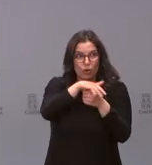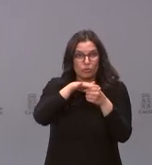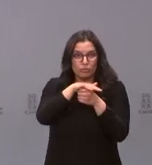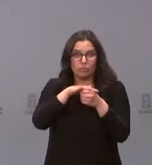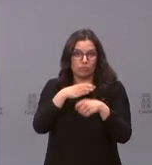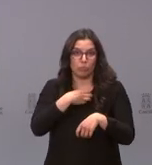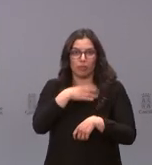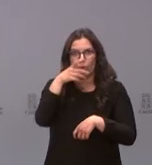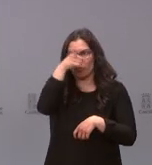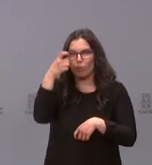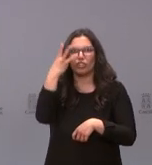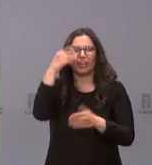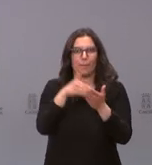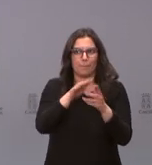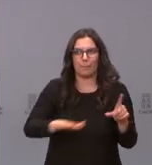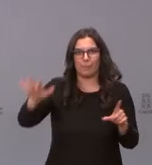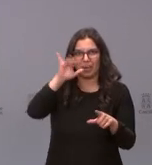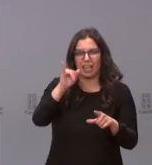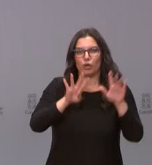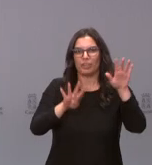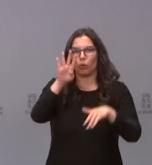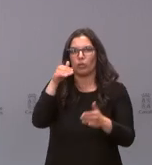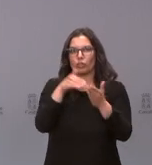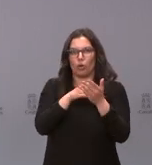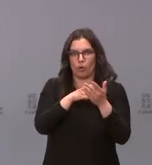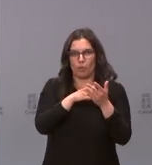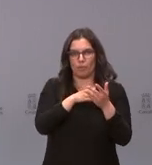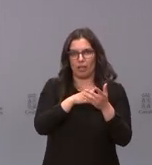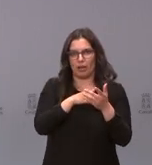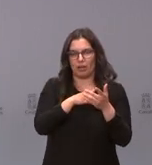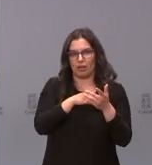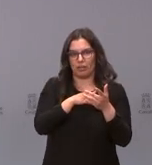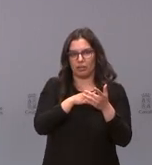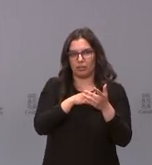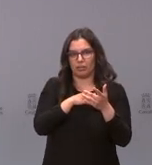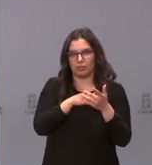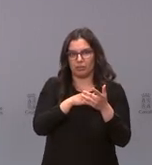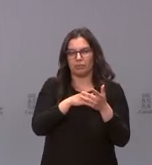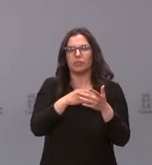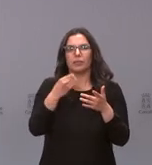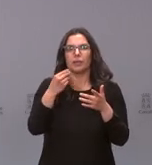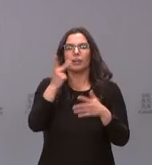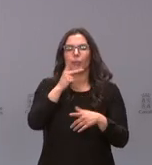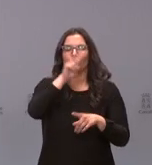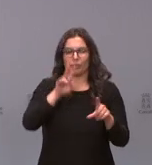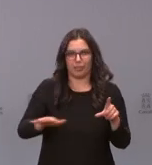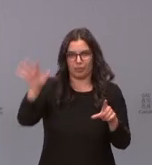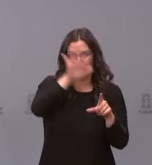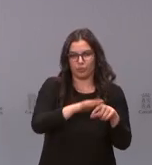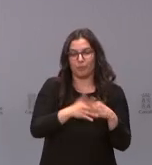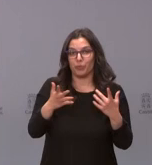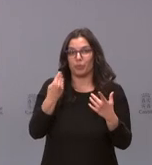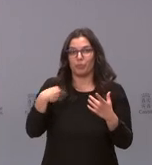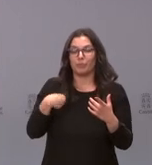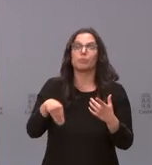tiene 3.000 municipios y 94.000 kilómetros cuadrados. Por tanto, nuestro mensaje esencial en Navidades y el mensaje del